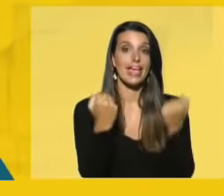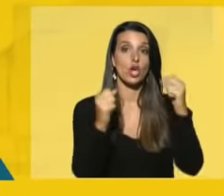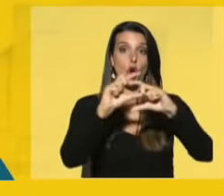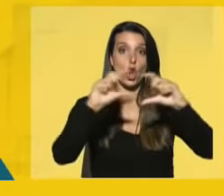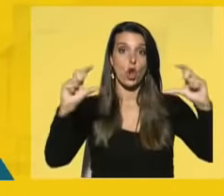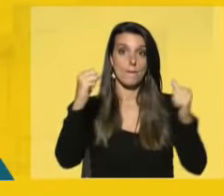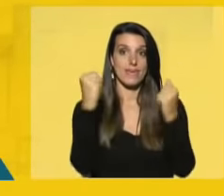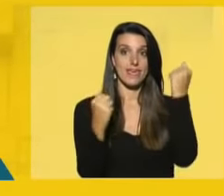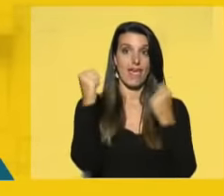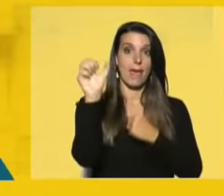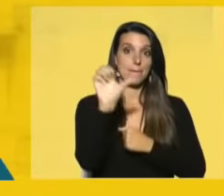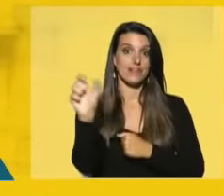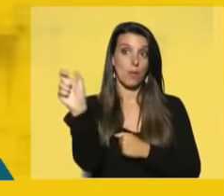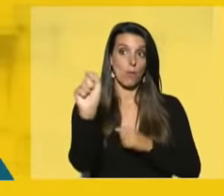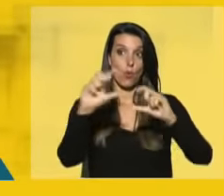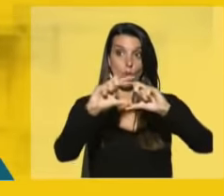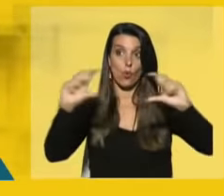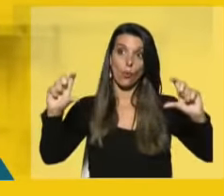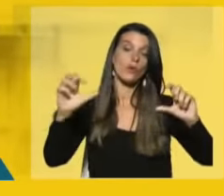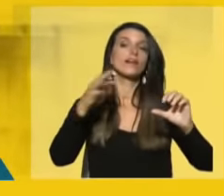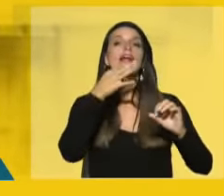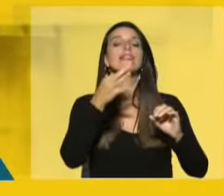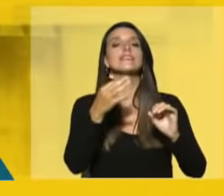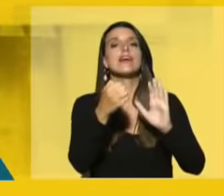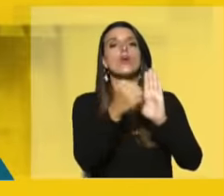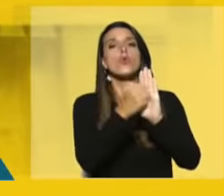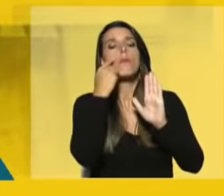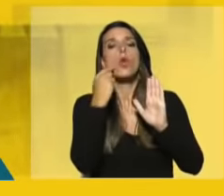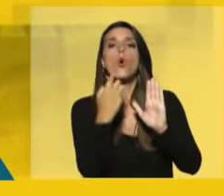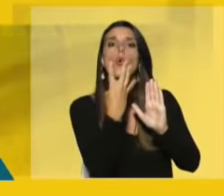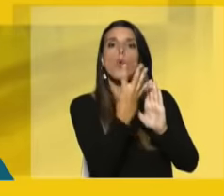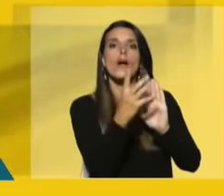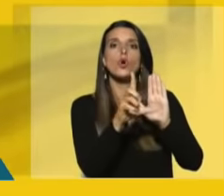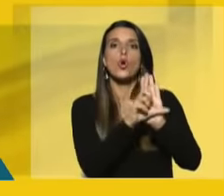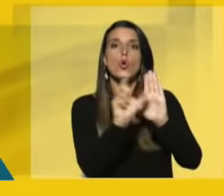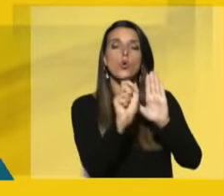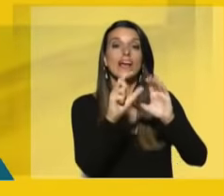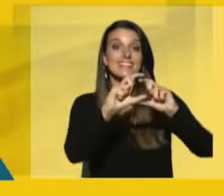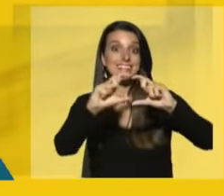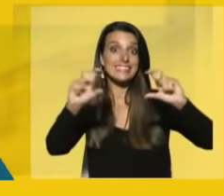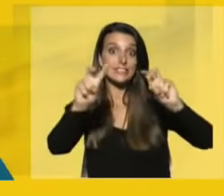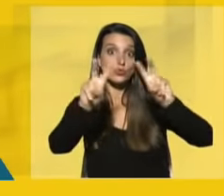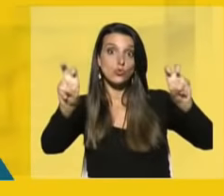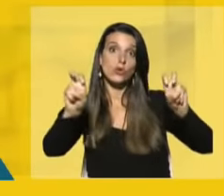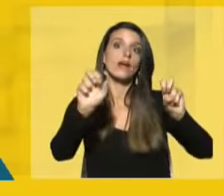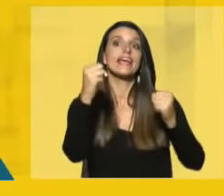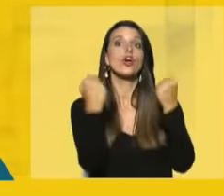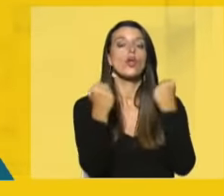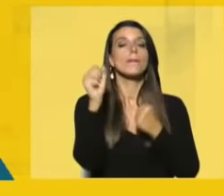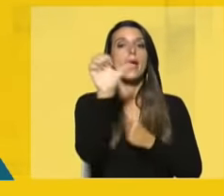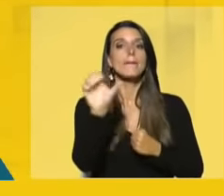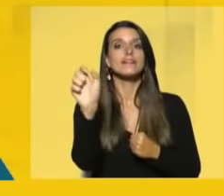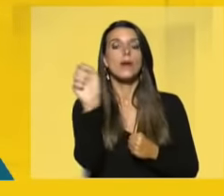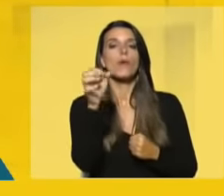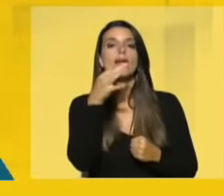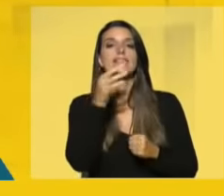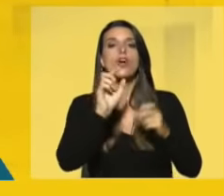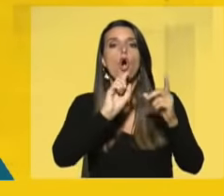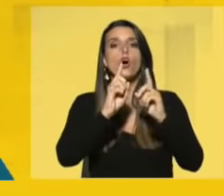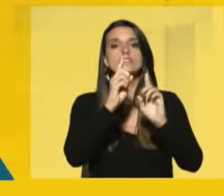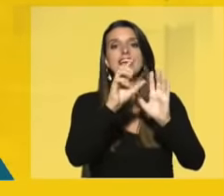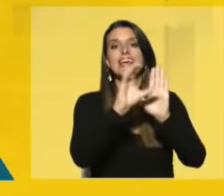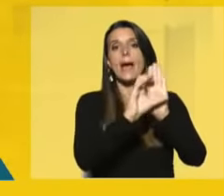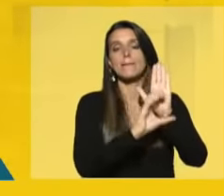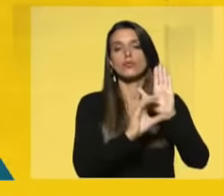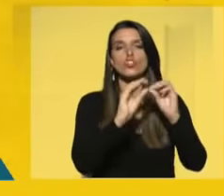La sección 4 de la Ley de Urgente Consideración, denominada Economía y Empresas Públicas, consta de 11 capítulos. Están